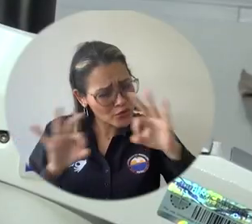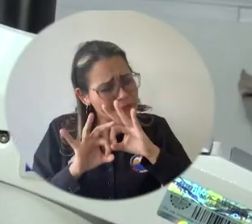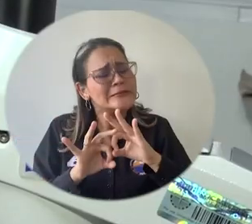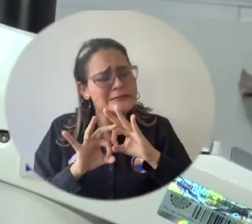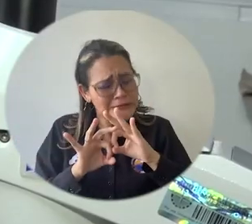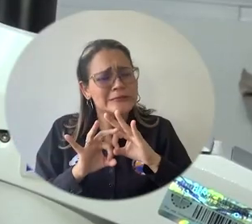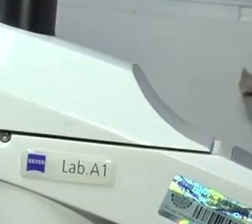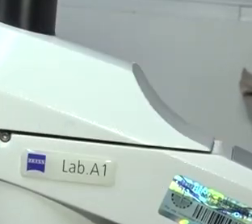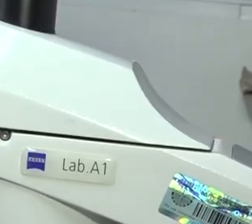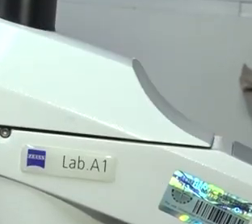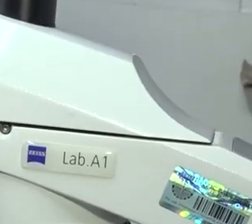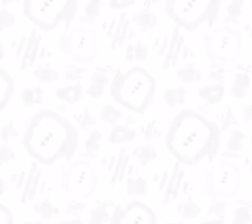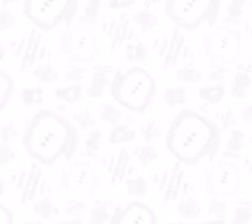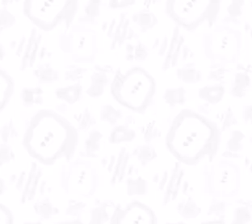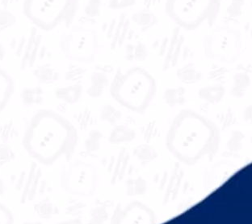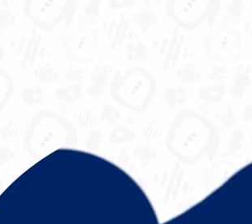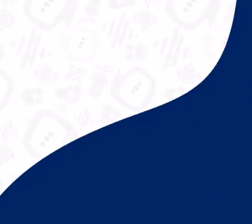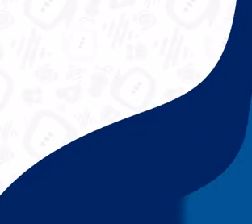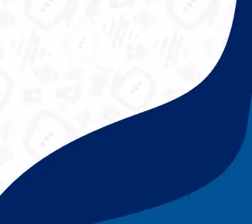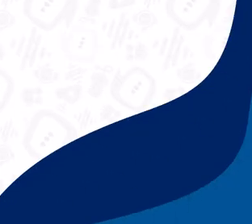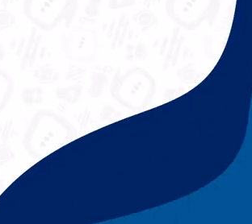conocimiento y la conciencia ambiental.